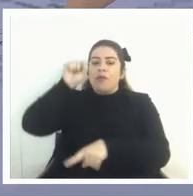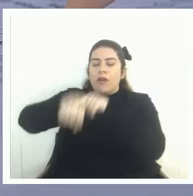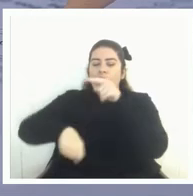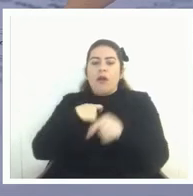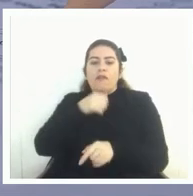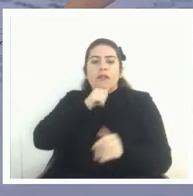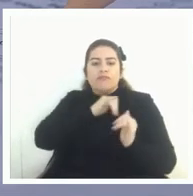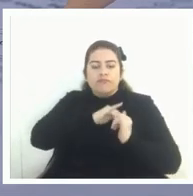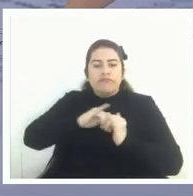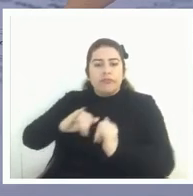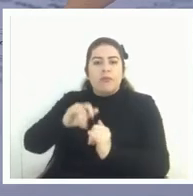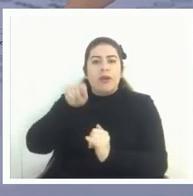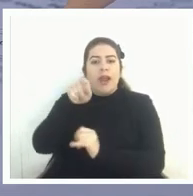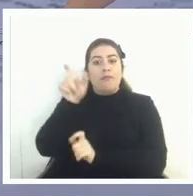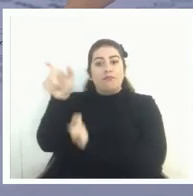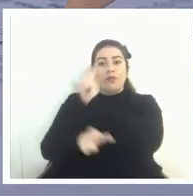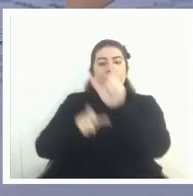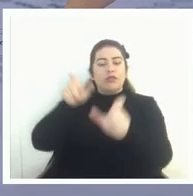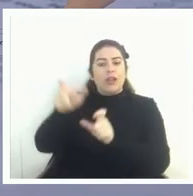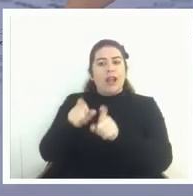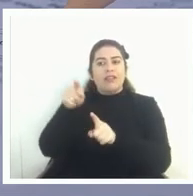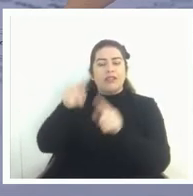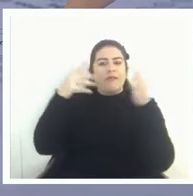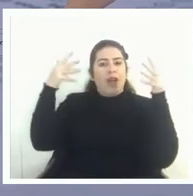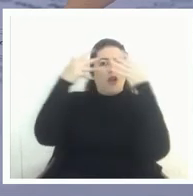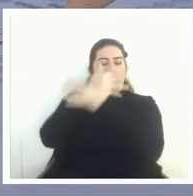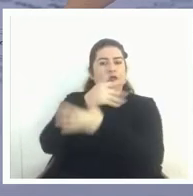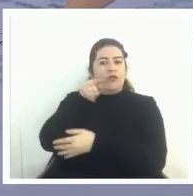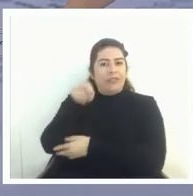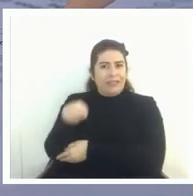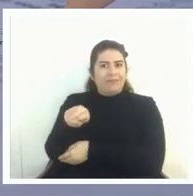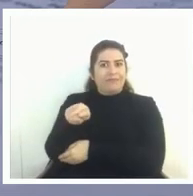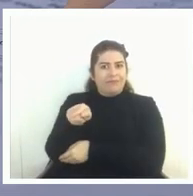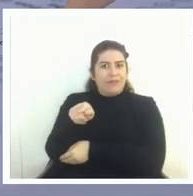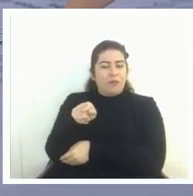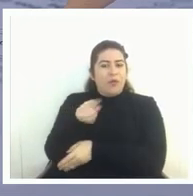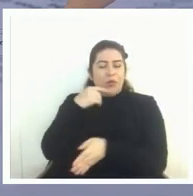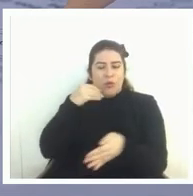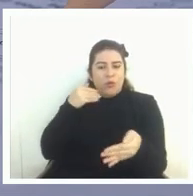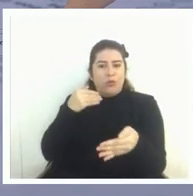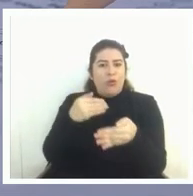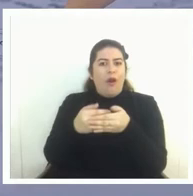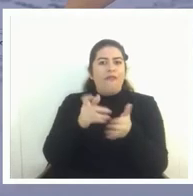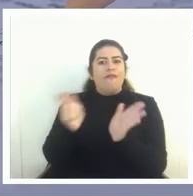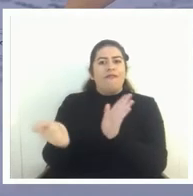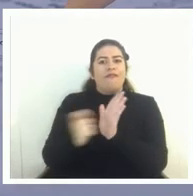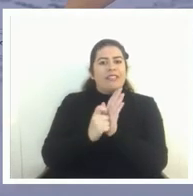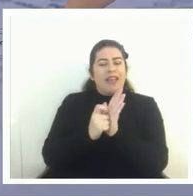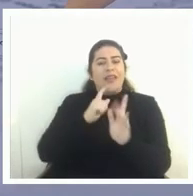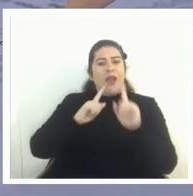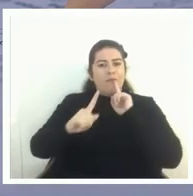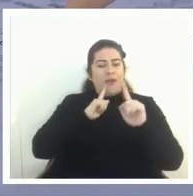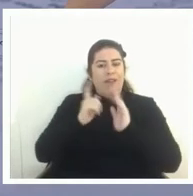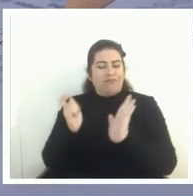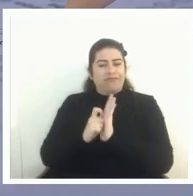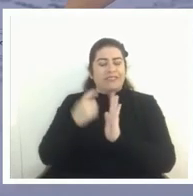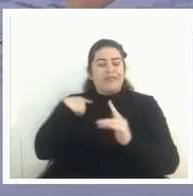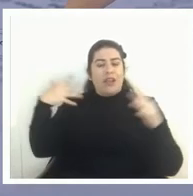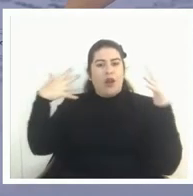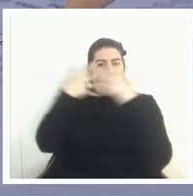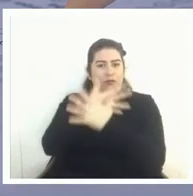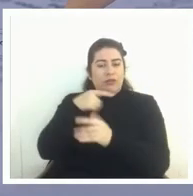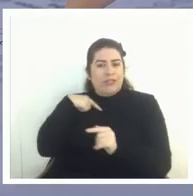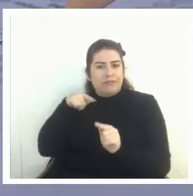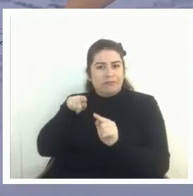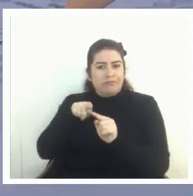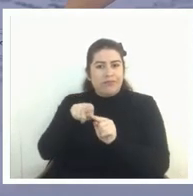postulantes se van a confundir porque estábamos igual cerca de la aplicación de la prueba se van a confundir entre lo que es